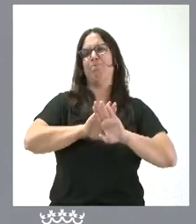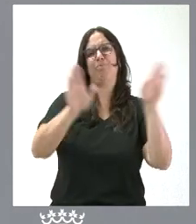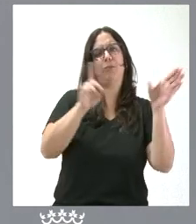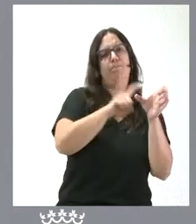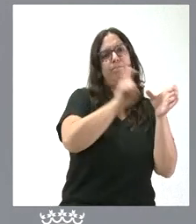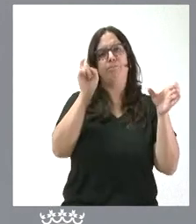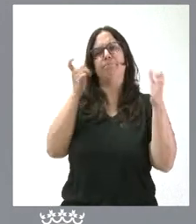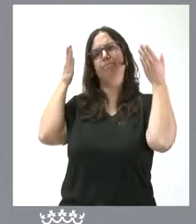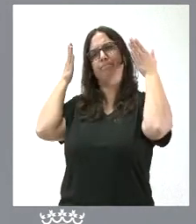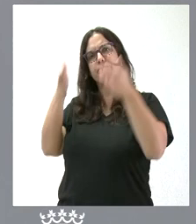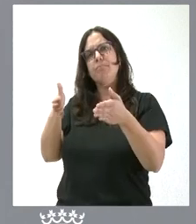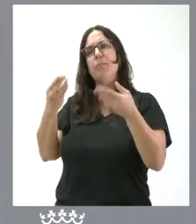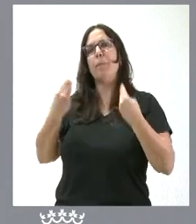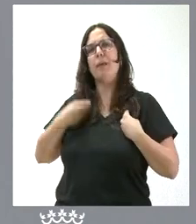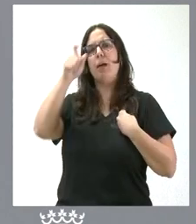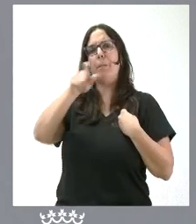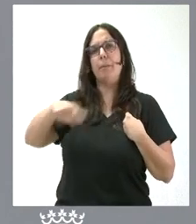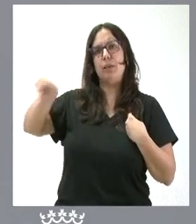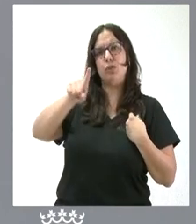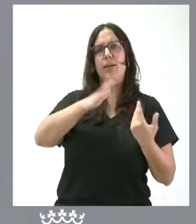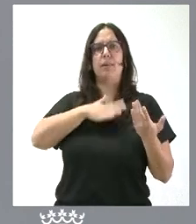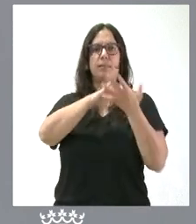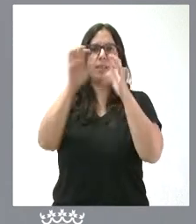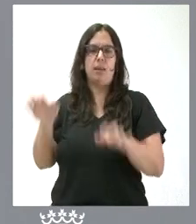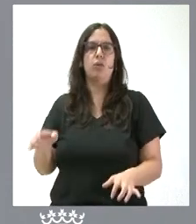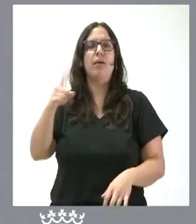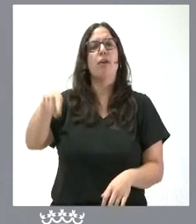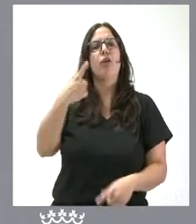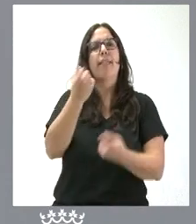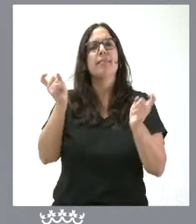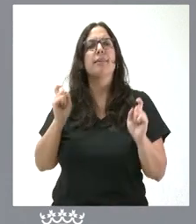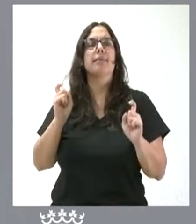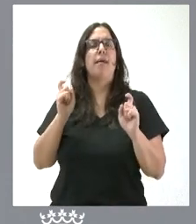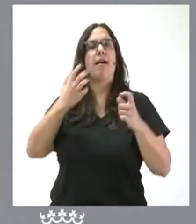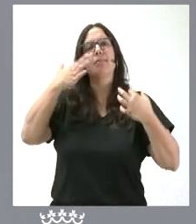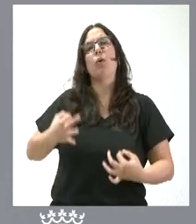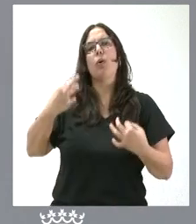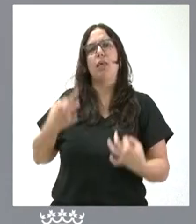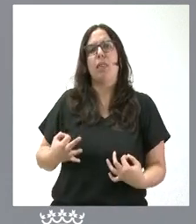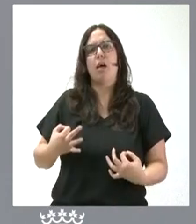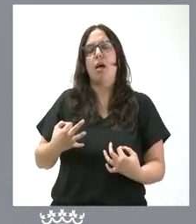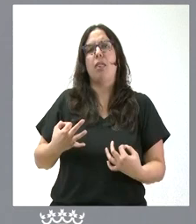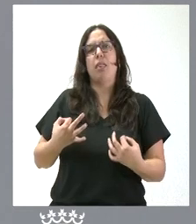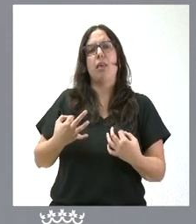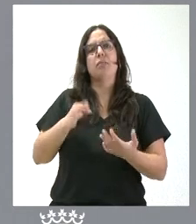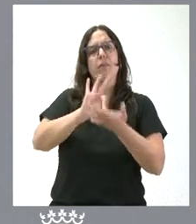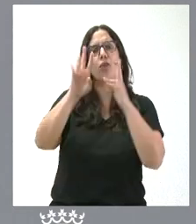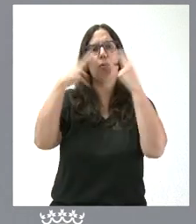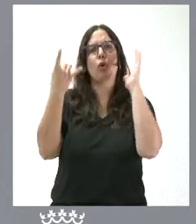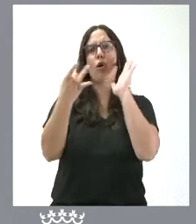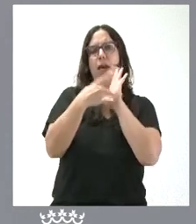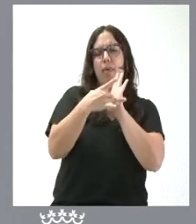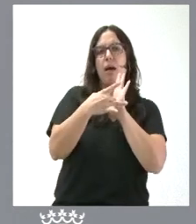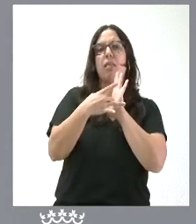pensar en la vida de los ciudadanos de Castilla y León que necesitan garantizarse, como lo tienen hoy, unos servicios públicos de calidad